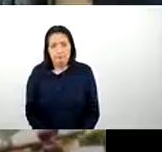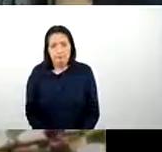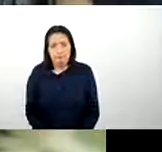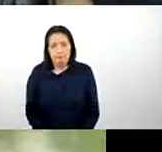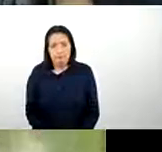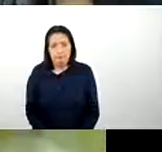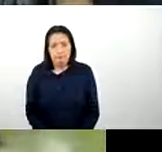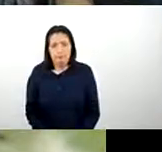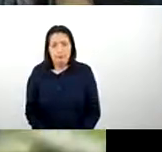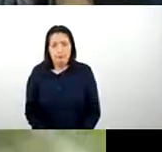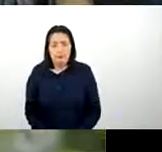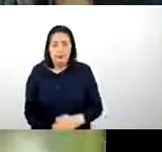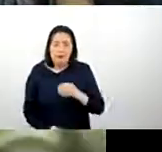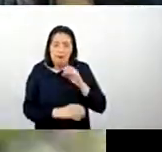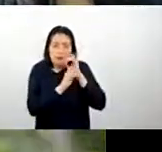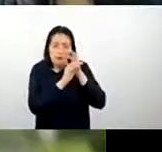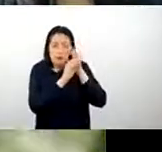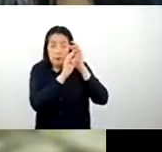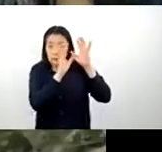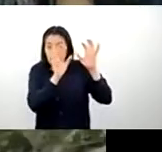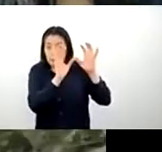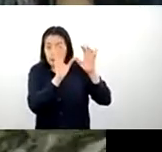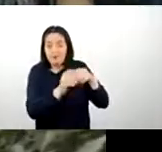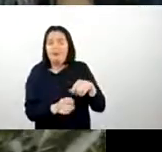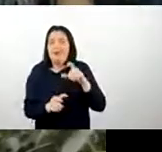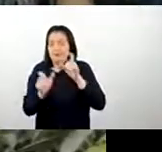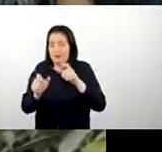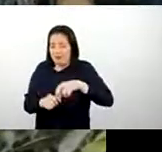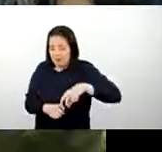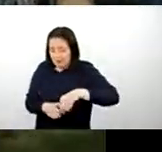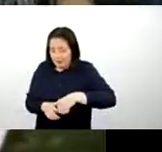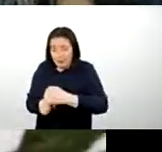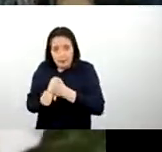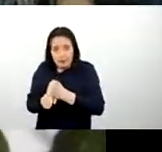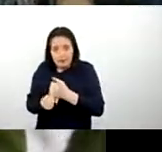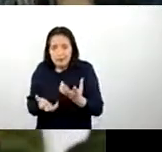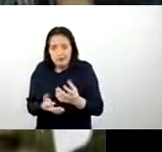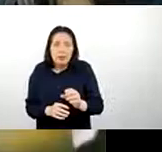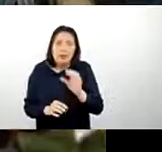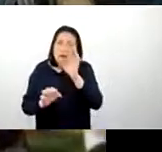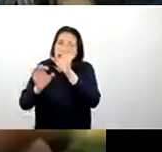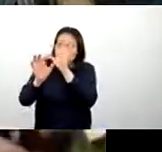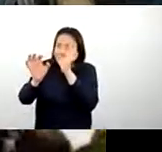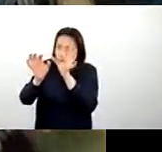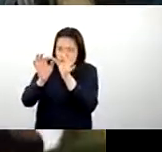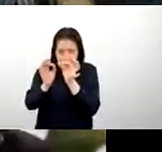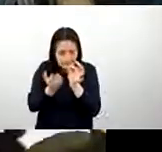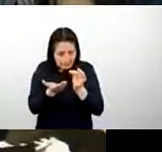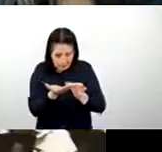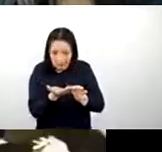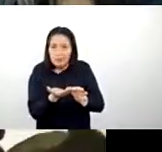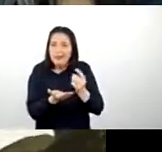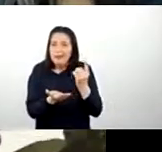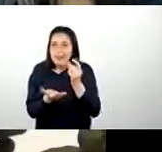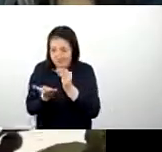El sueño de un cafetalero se expresa en el grano que produce, cada grano